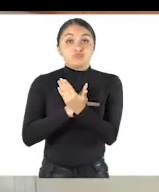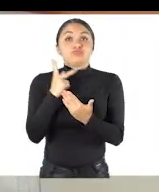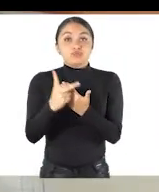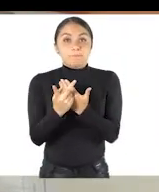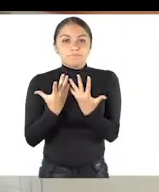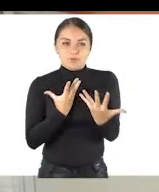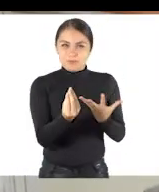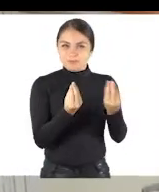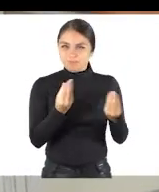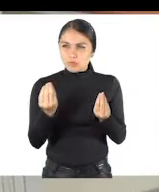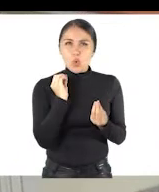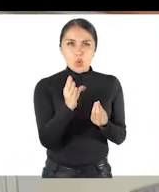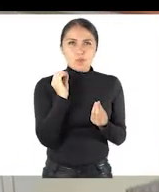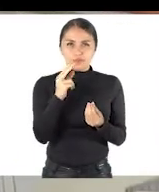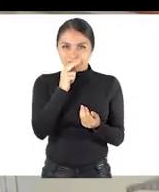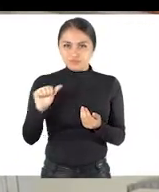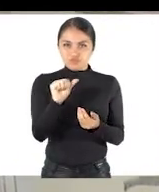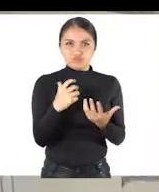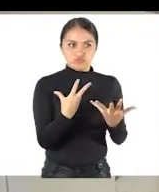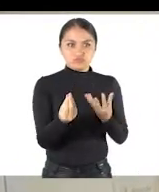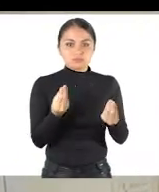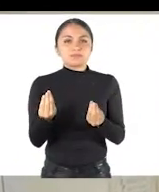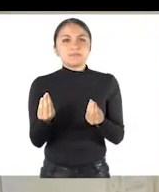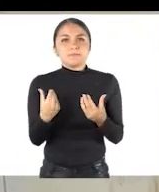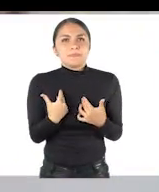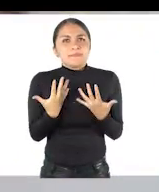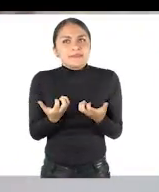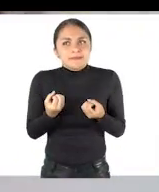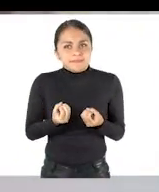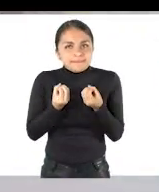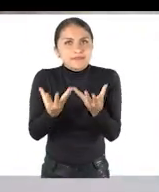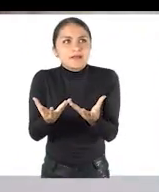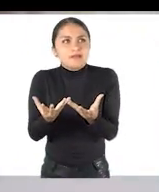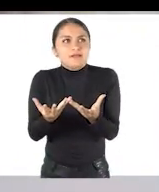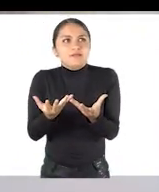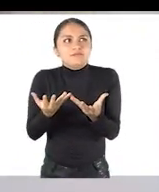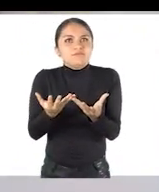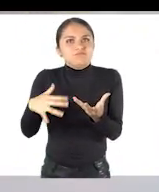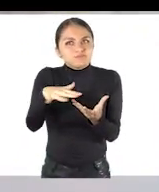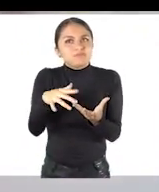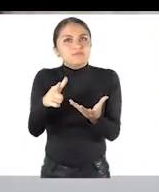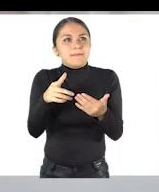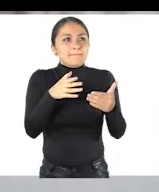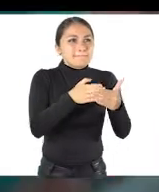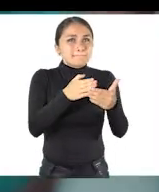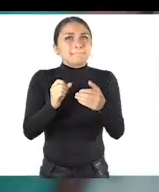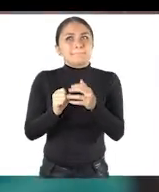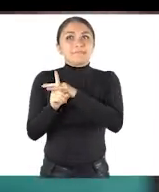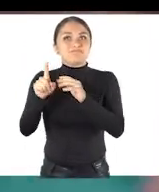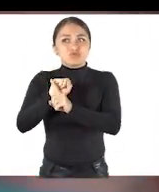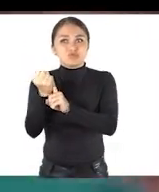Justamente dentro del proyecto, en los clubes que desarrollamos con las niñas intentamos que las niñas de alguna manera